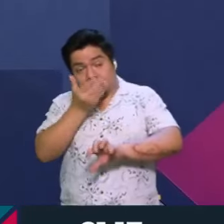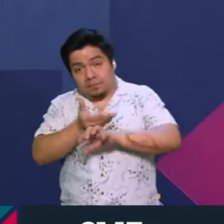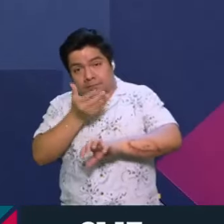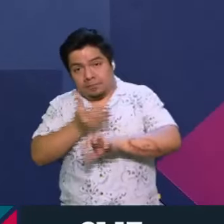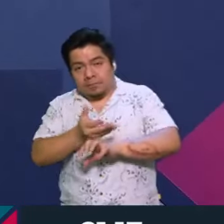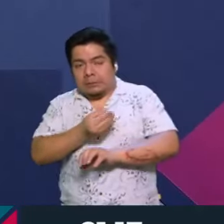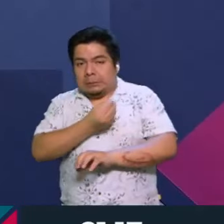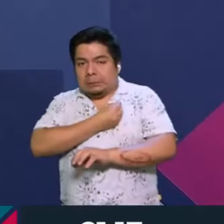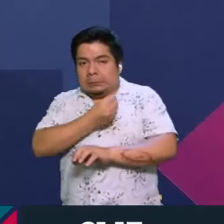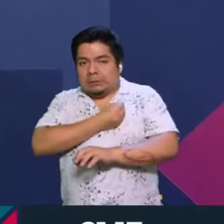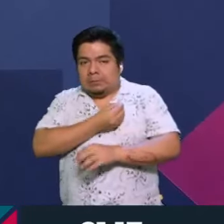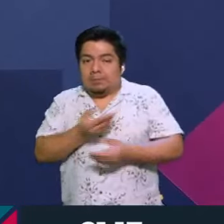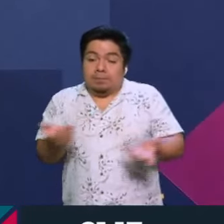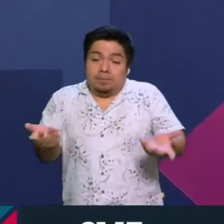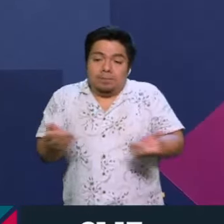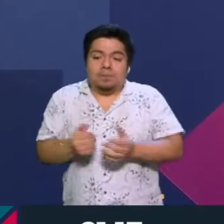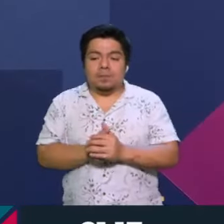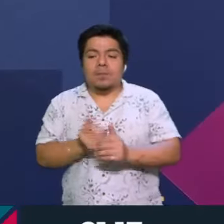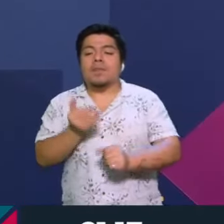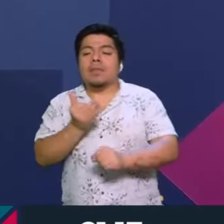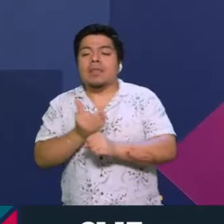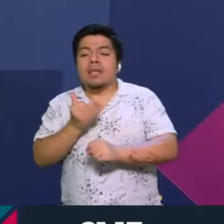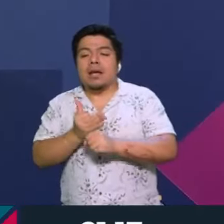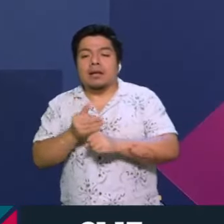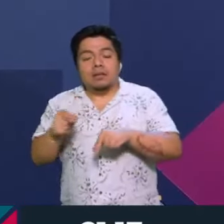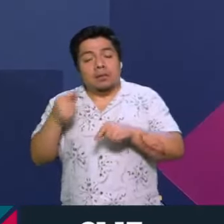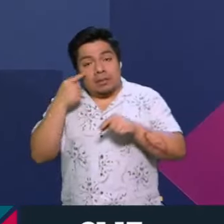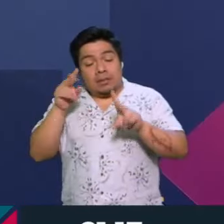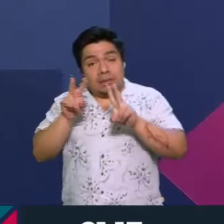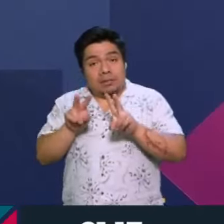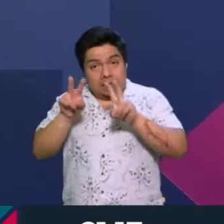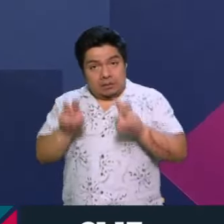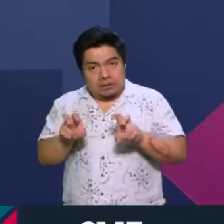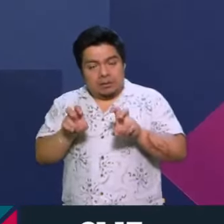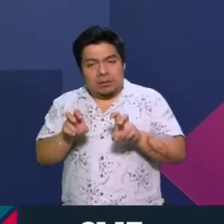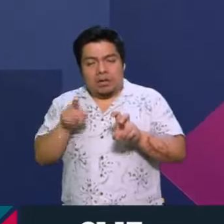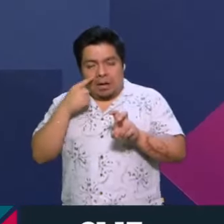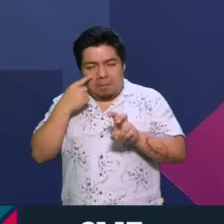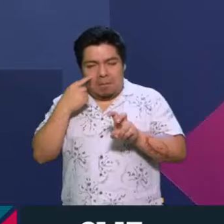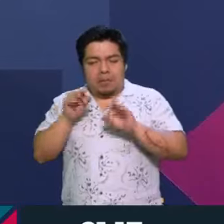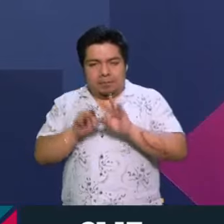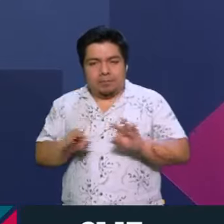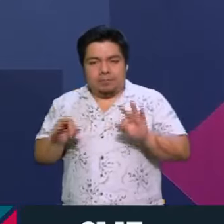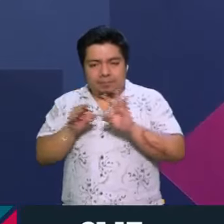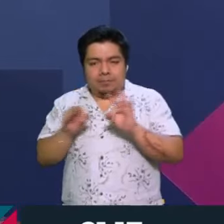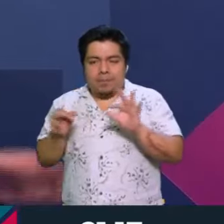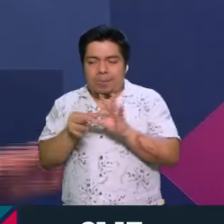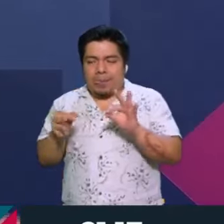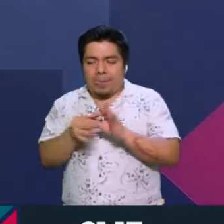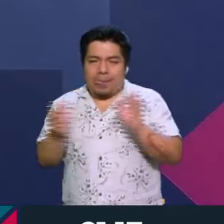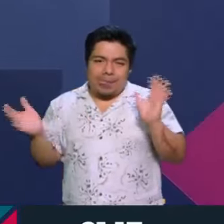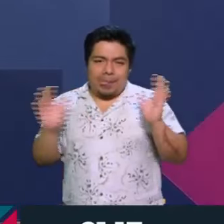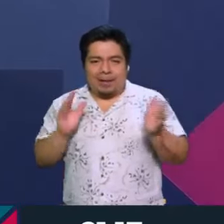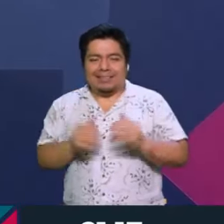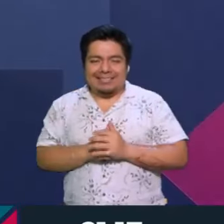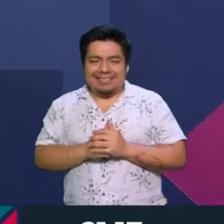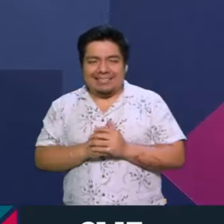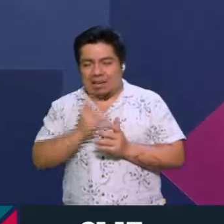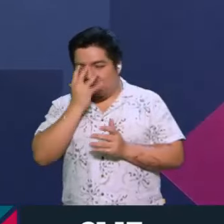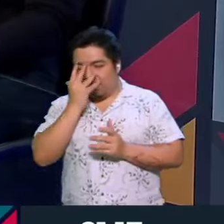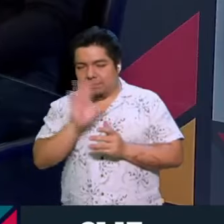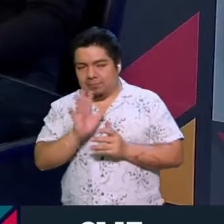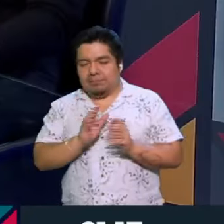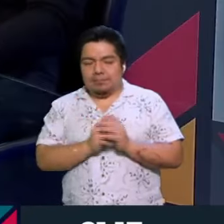soportar. Y fíjate que yo, en este tema, sí quiero decir algo muy importante. Ay, si no, bueno, muy formal, no.